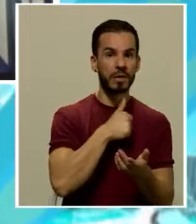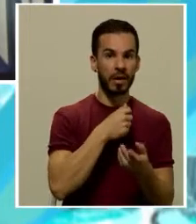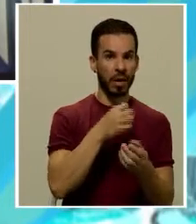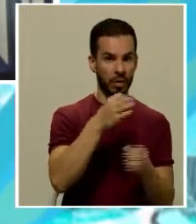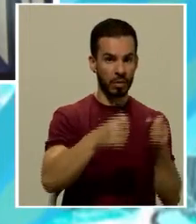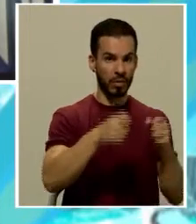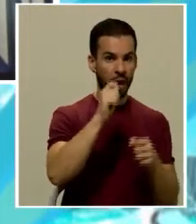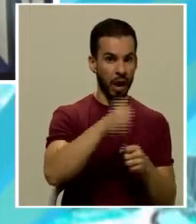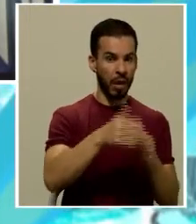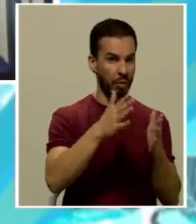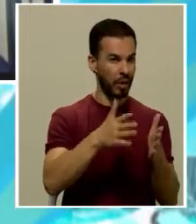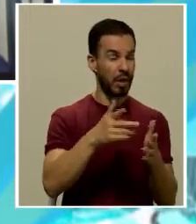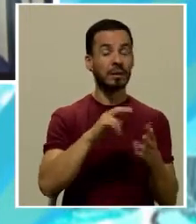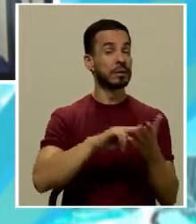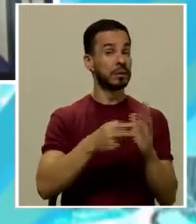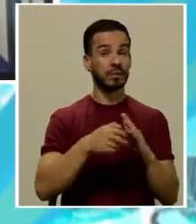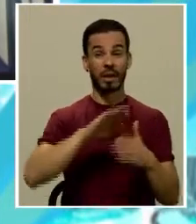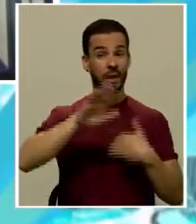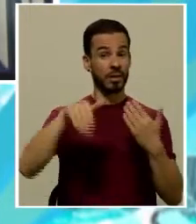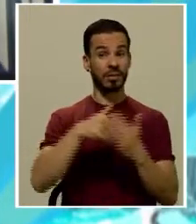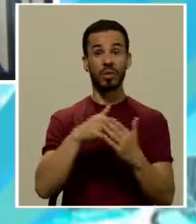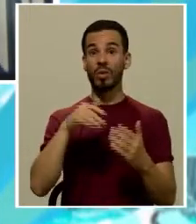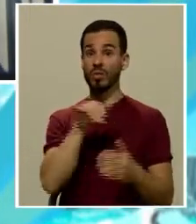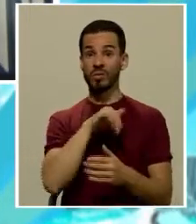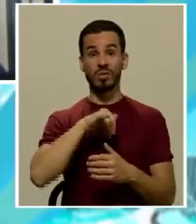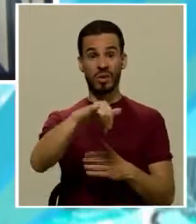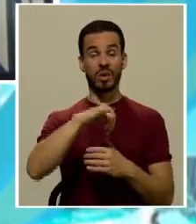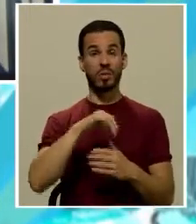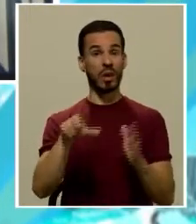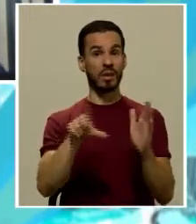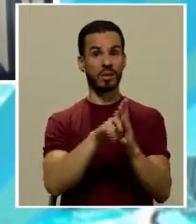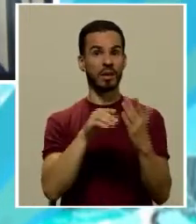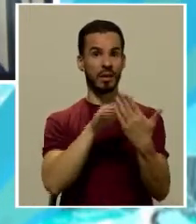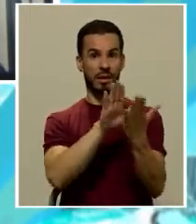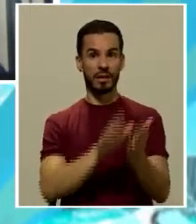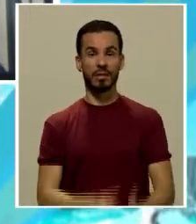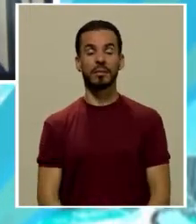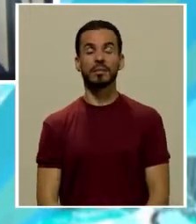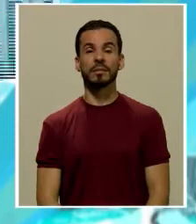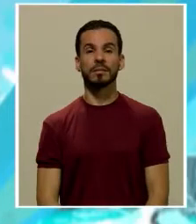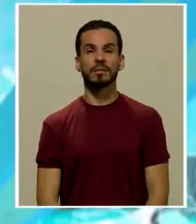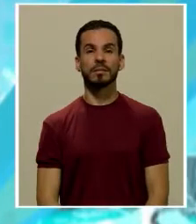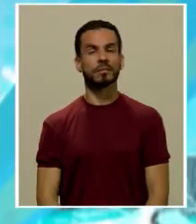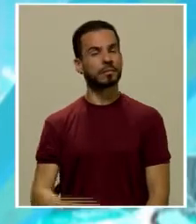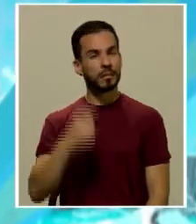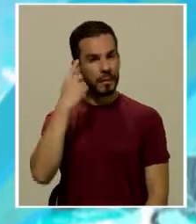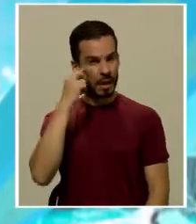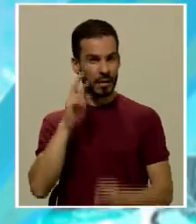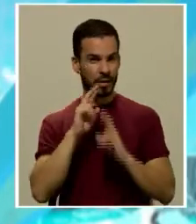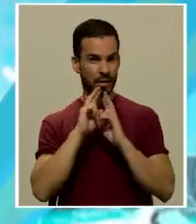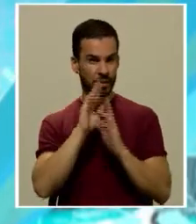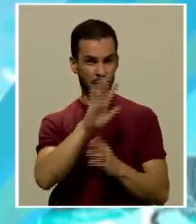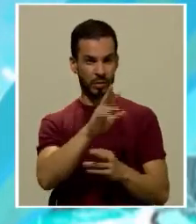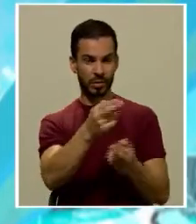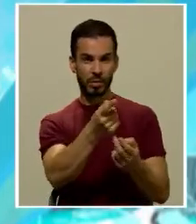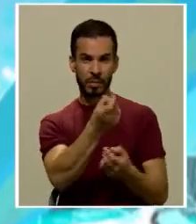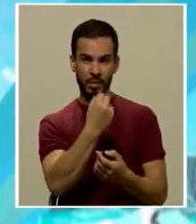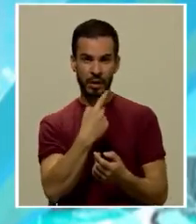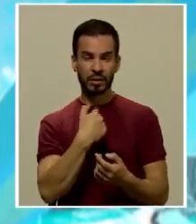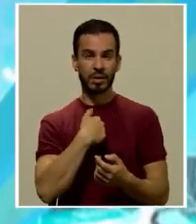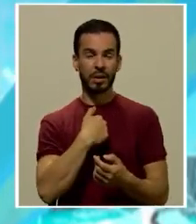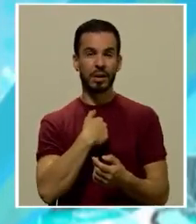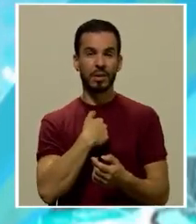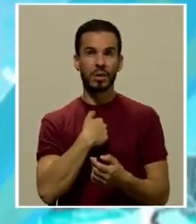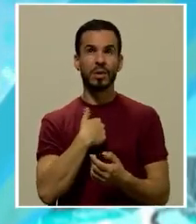ya no seríamos todos iguales ante la ley para para responder su pregunta don Ernesto